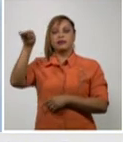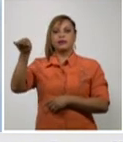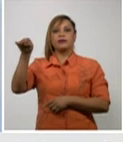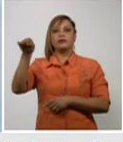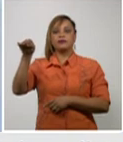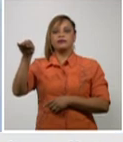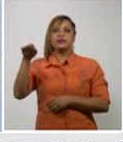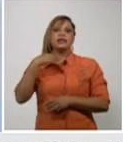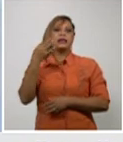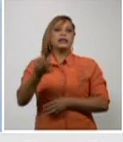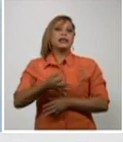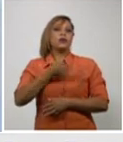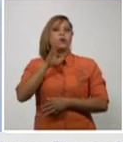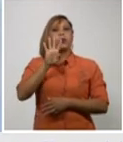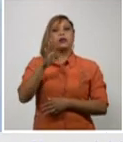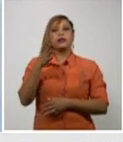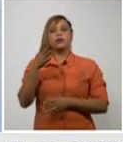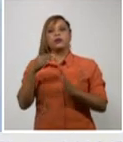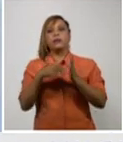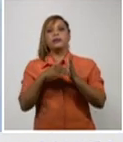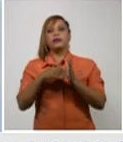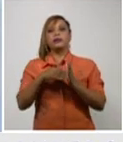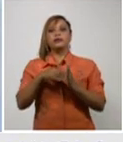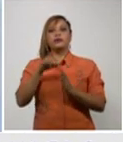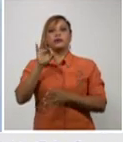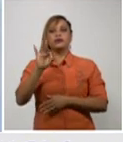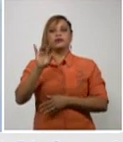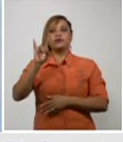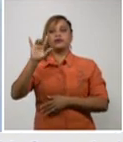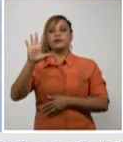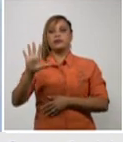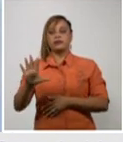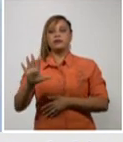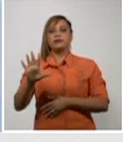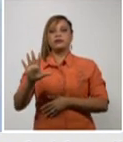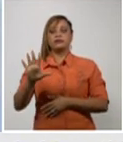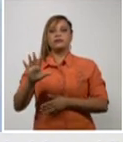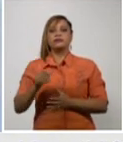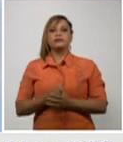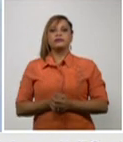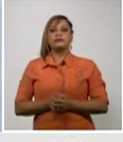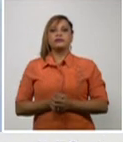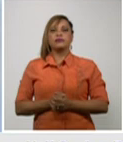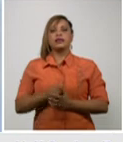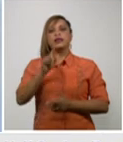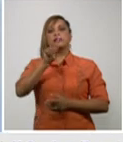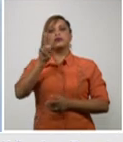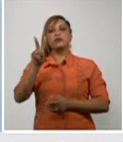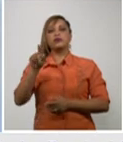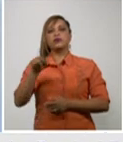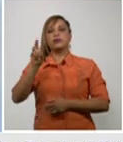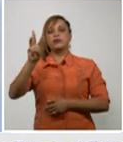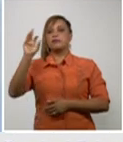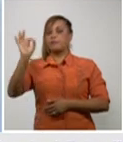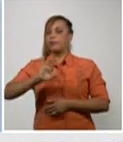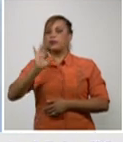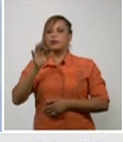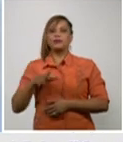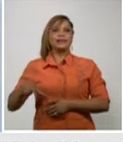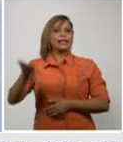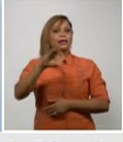hablando de 4.895 es el 12.3% de todos los casos